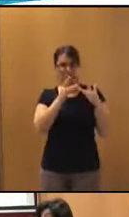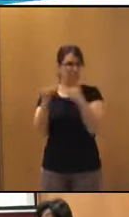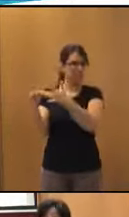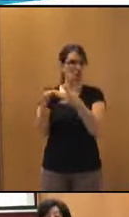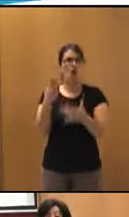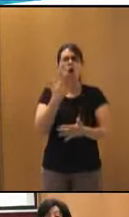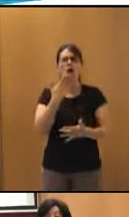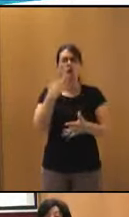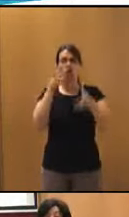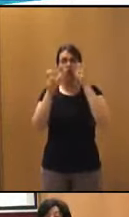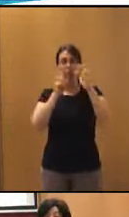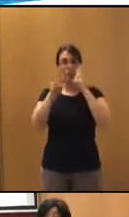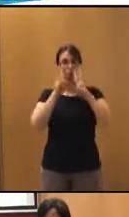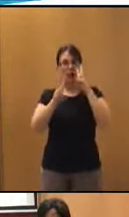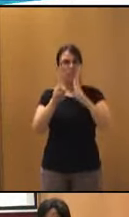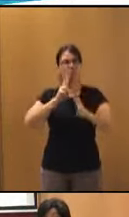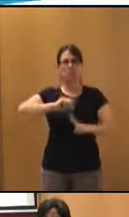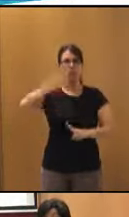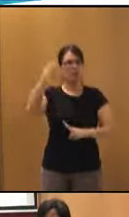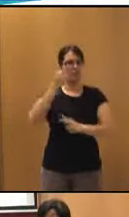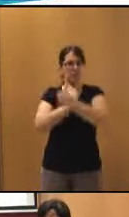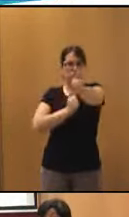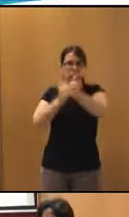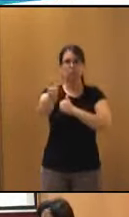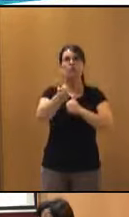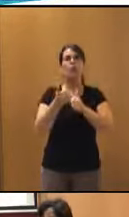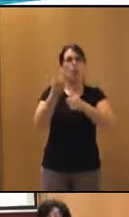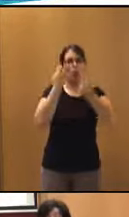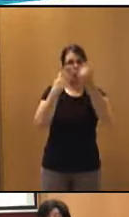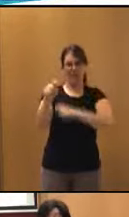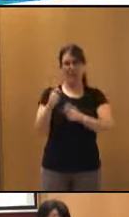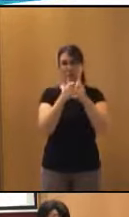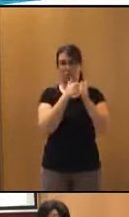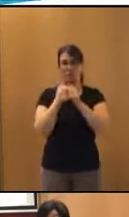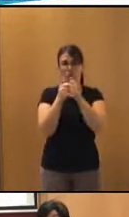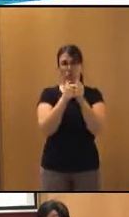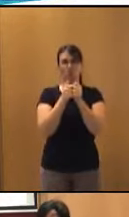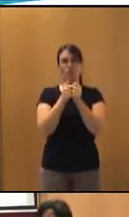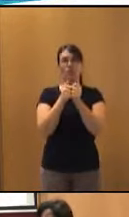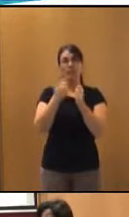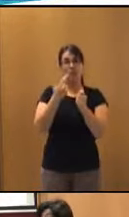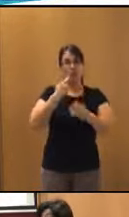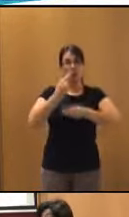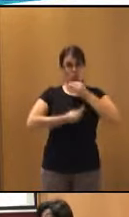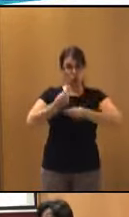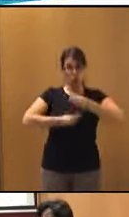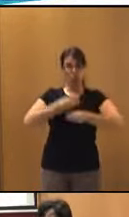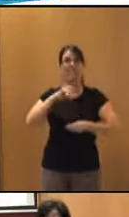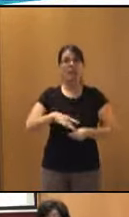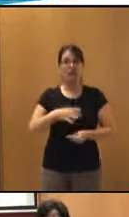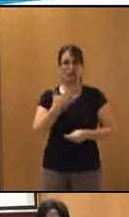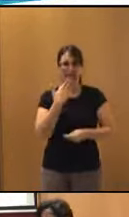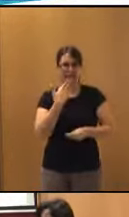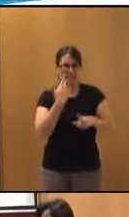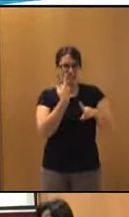audiovisual. Y que por otra parte se va extendiendo su uso por parte de personas de diferentes edades y